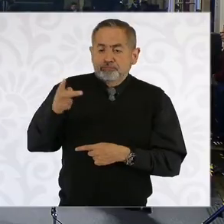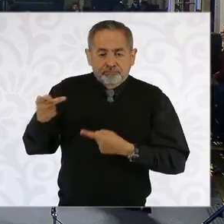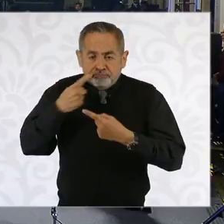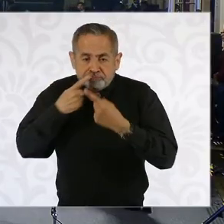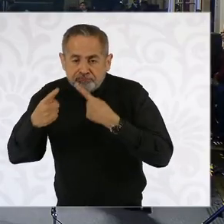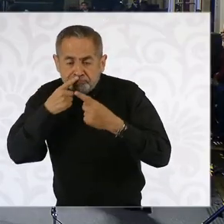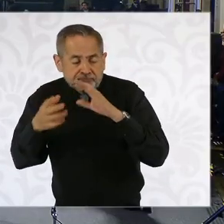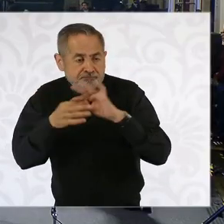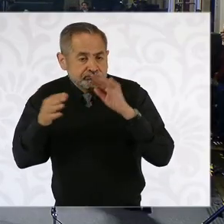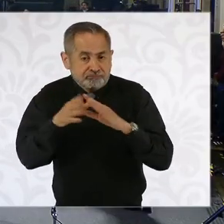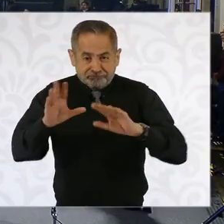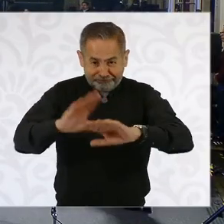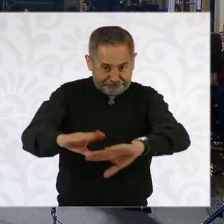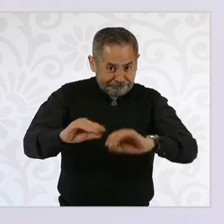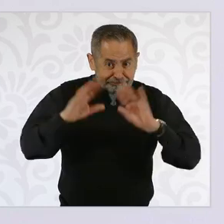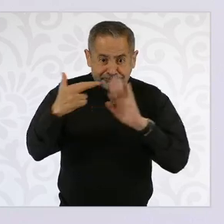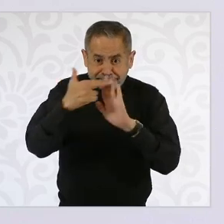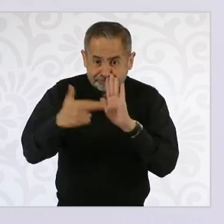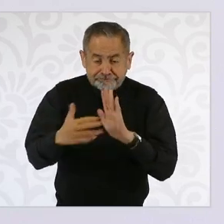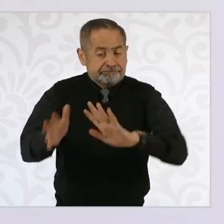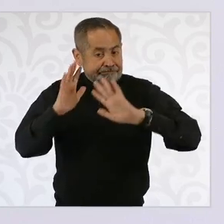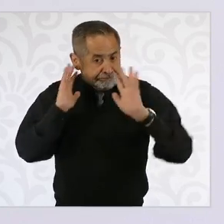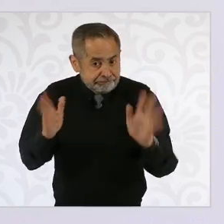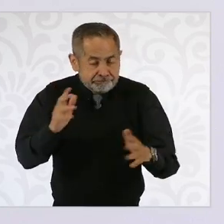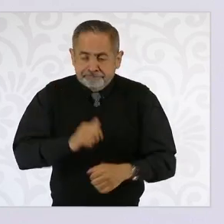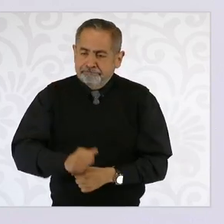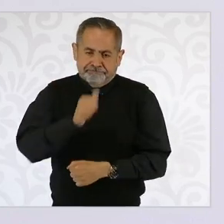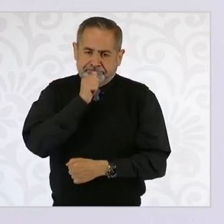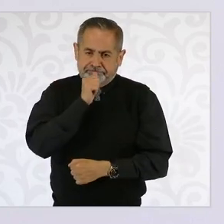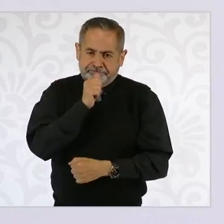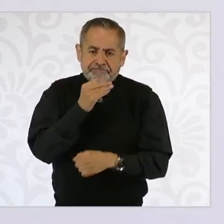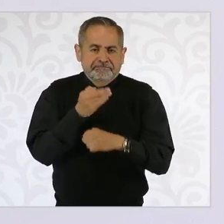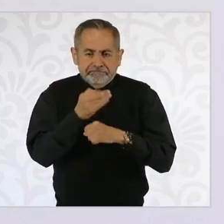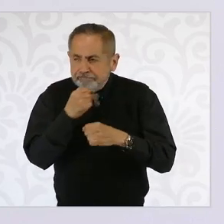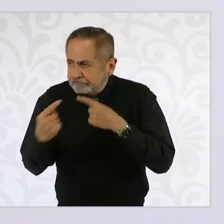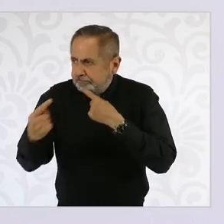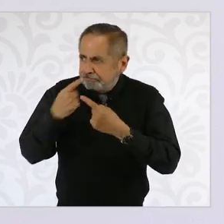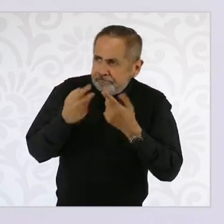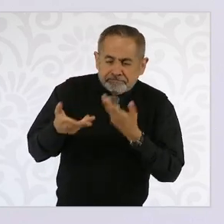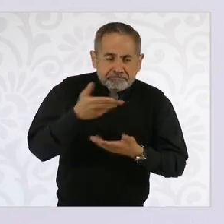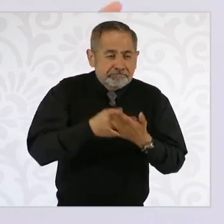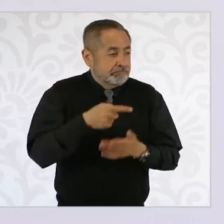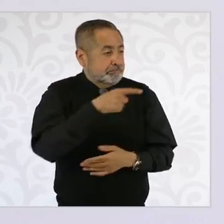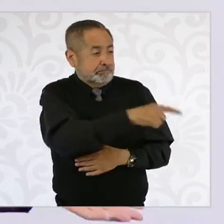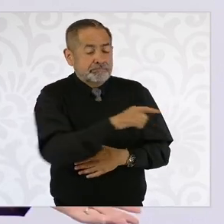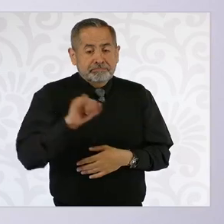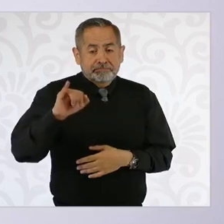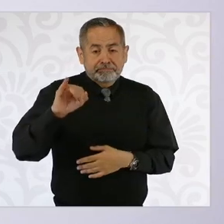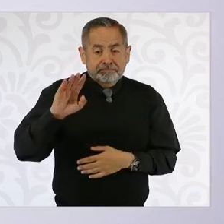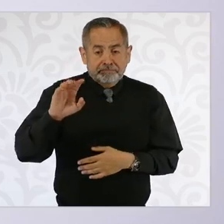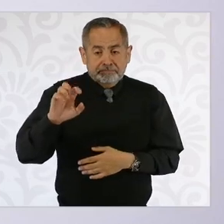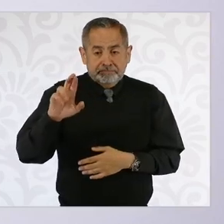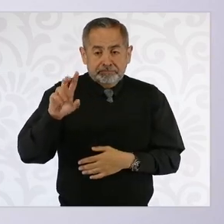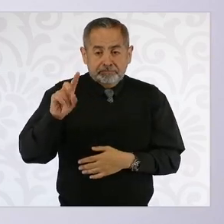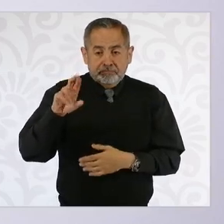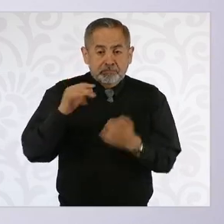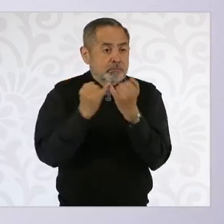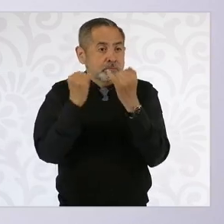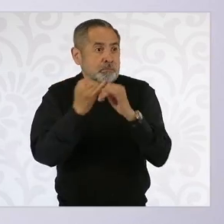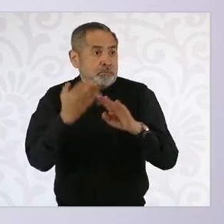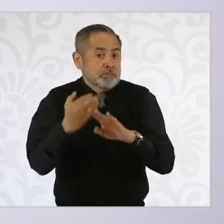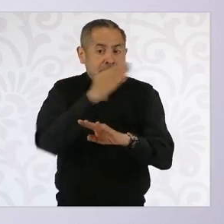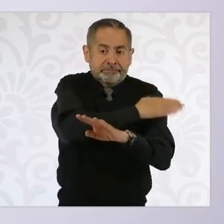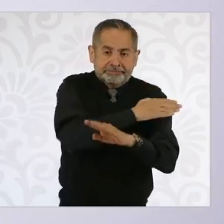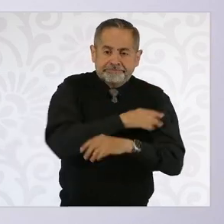No se han definido todavía, se están trabajando. Entonces, esta idea de que Iberdrola entra como entraba antes, pues no